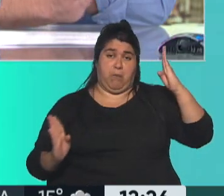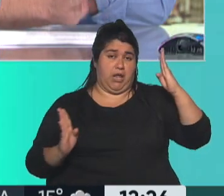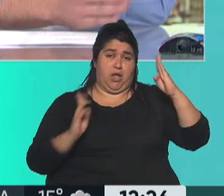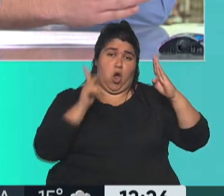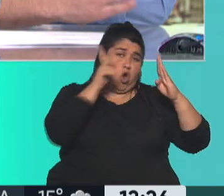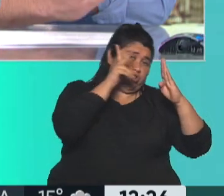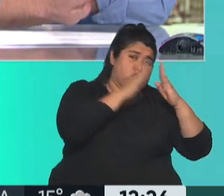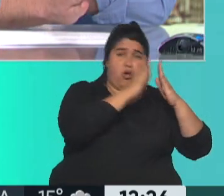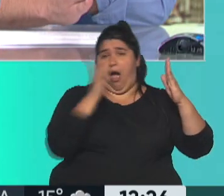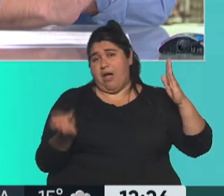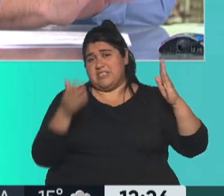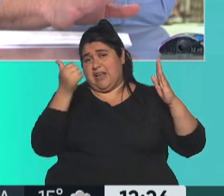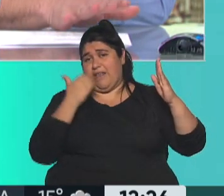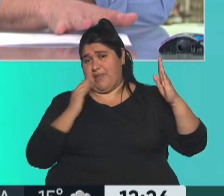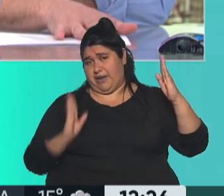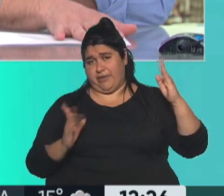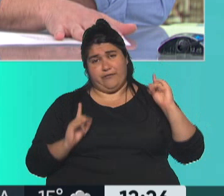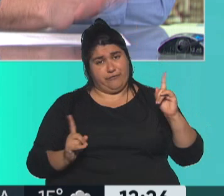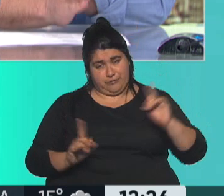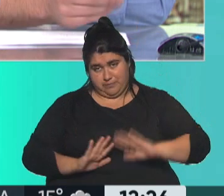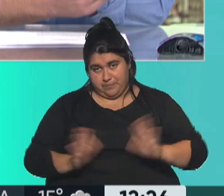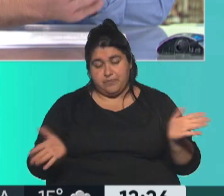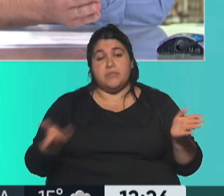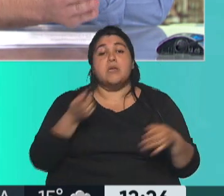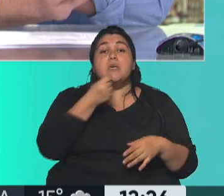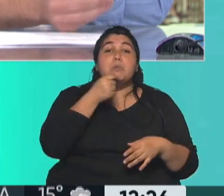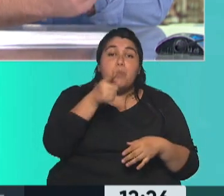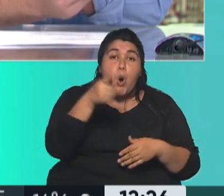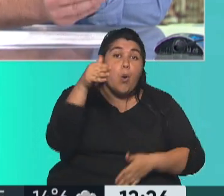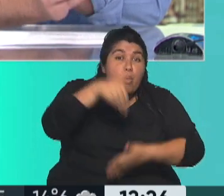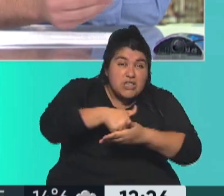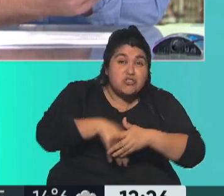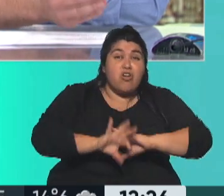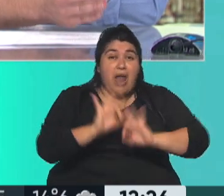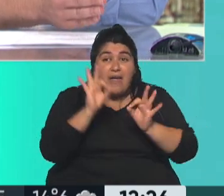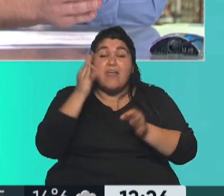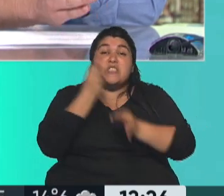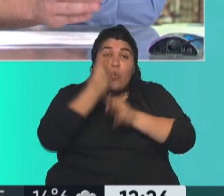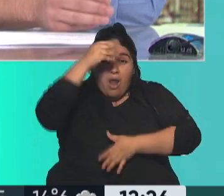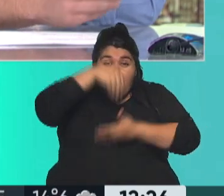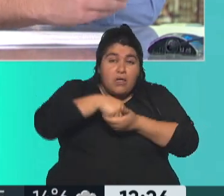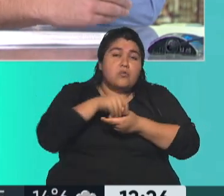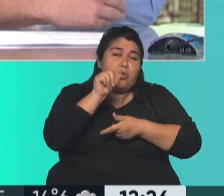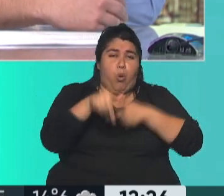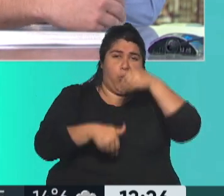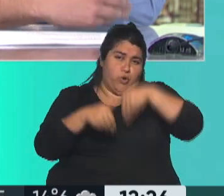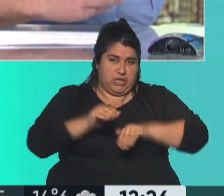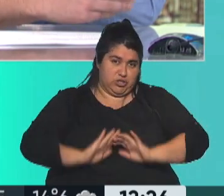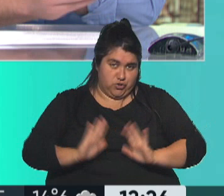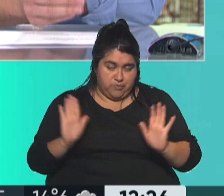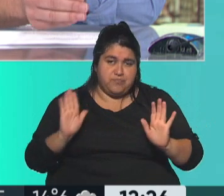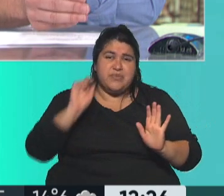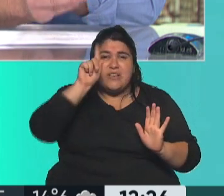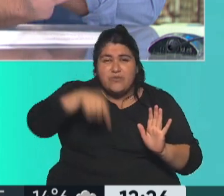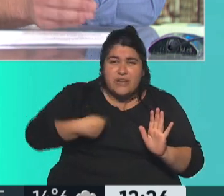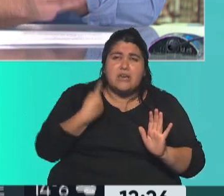a las 18 vos todavía no votaste, pero estás adentro de la escuela, vas a votar, se van a generar